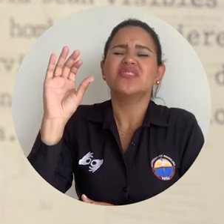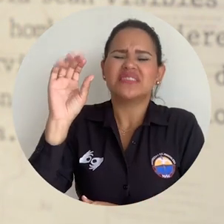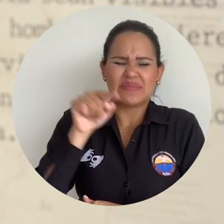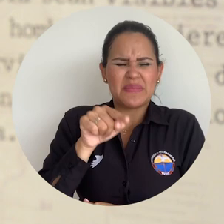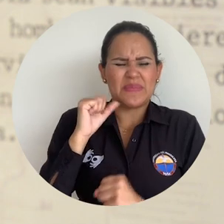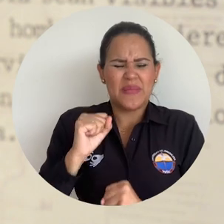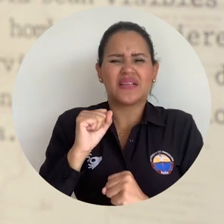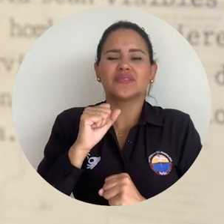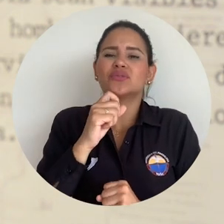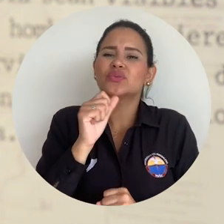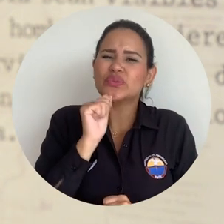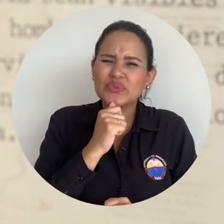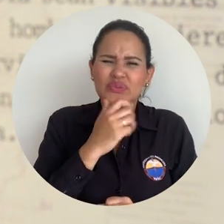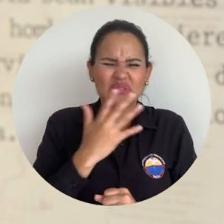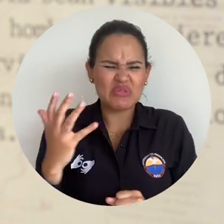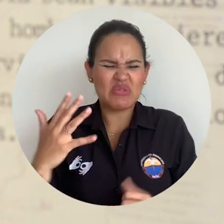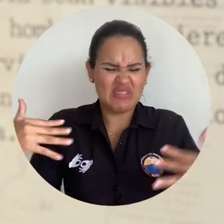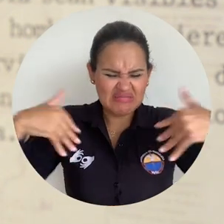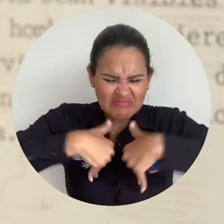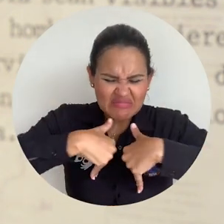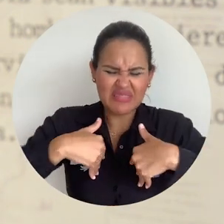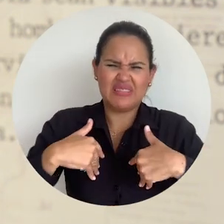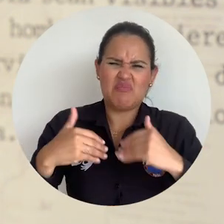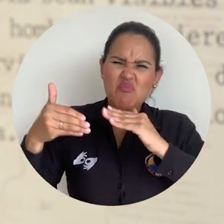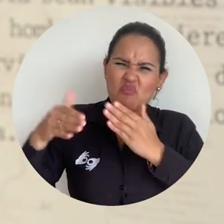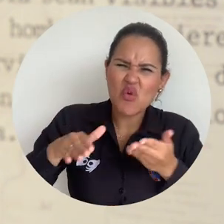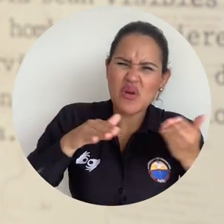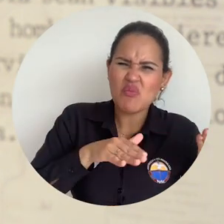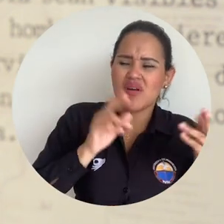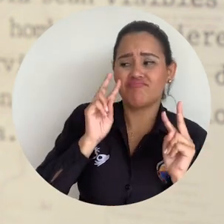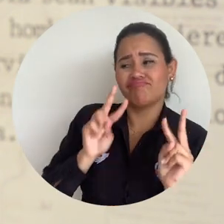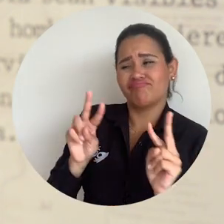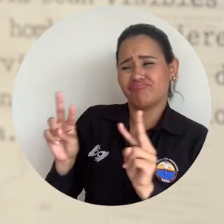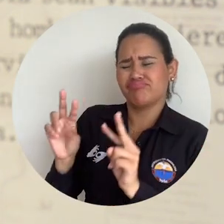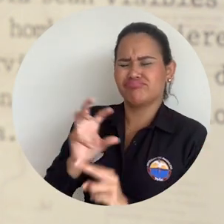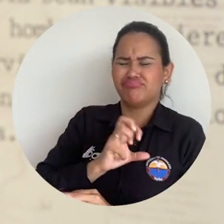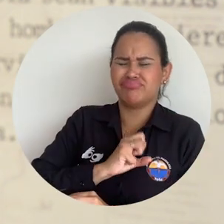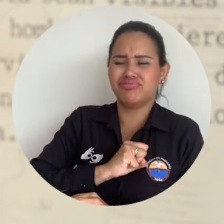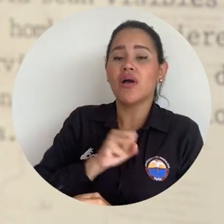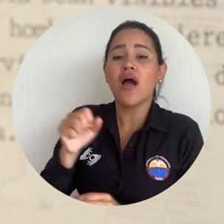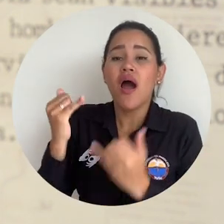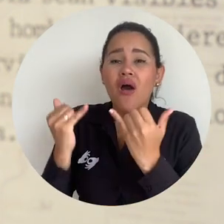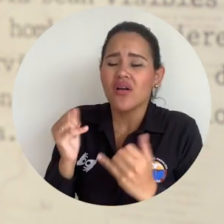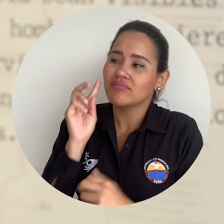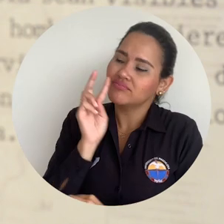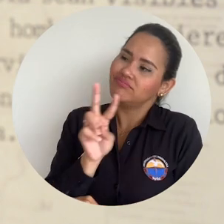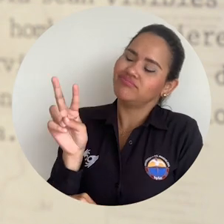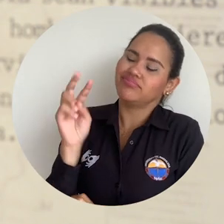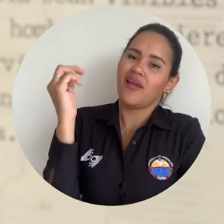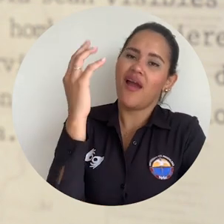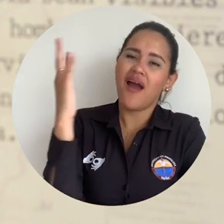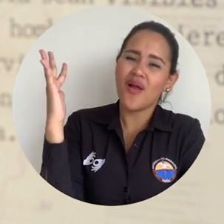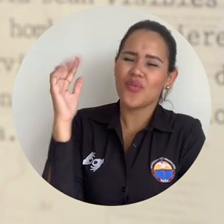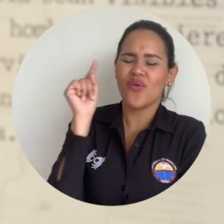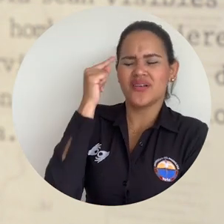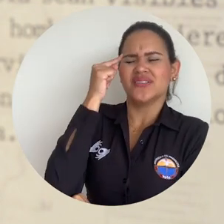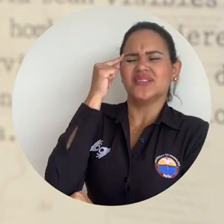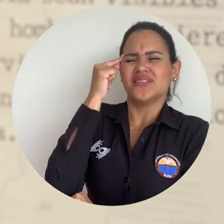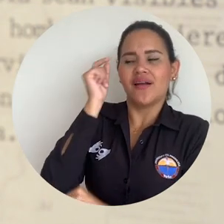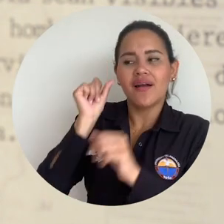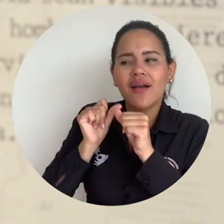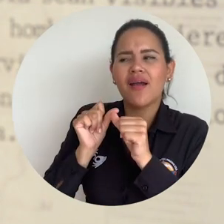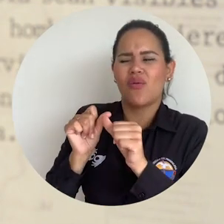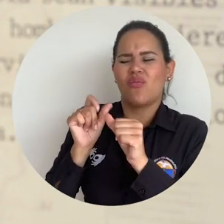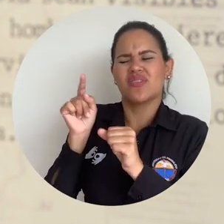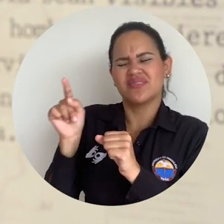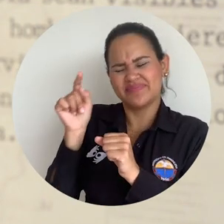costa atlántica. Aquí en estos árboles quedaron sembrados sus recuerdos, sus historias, sus